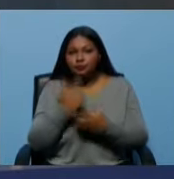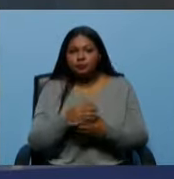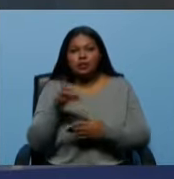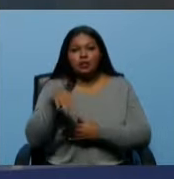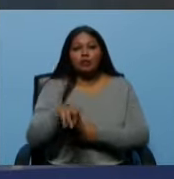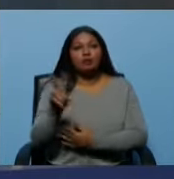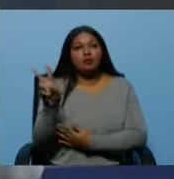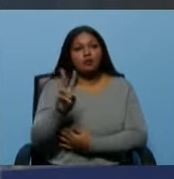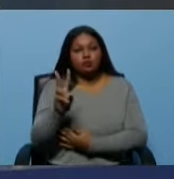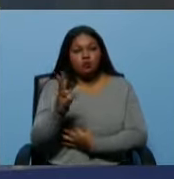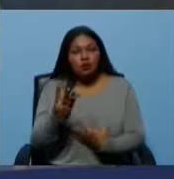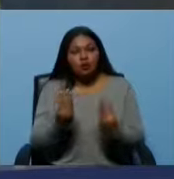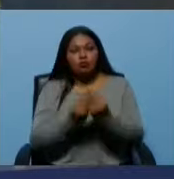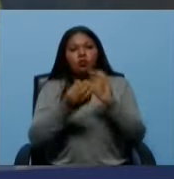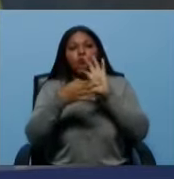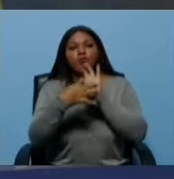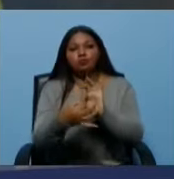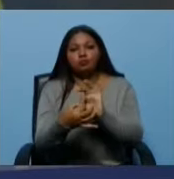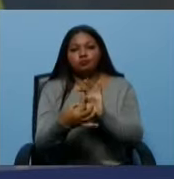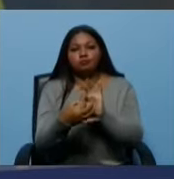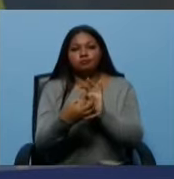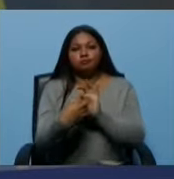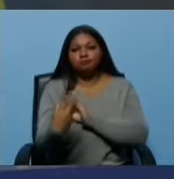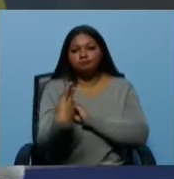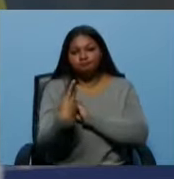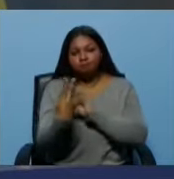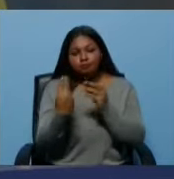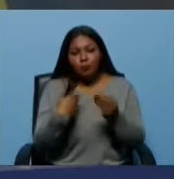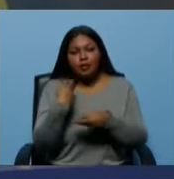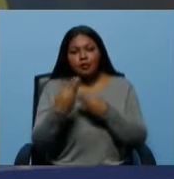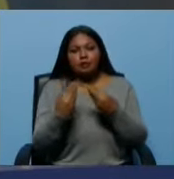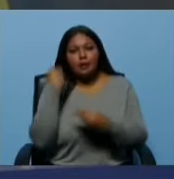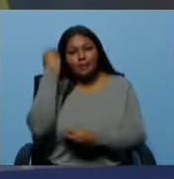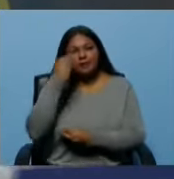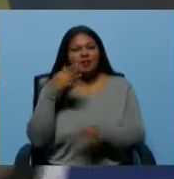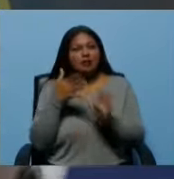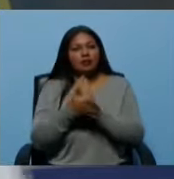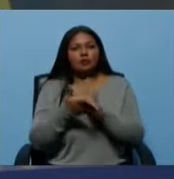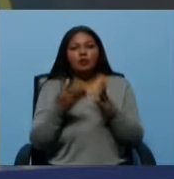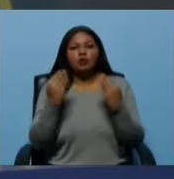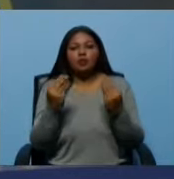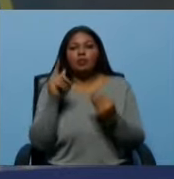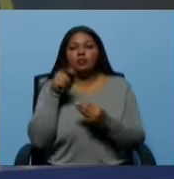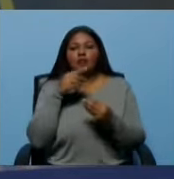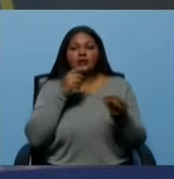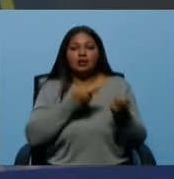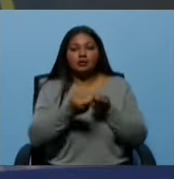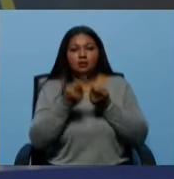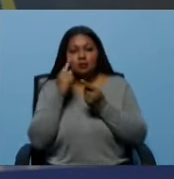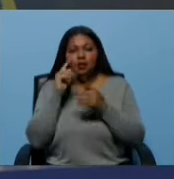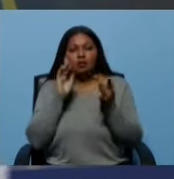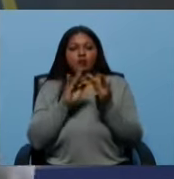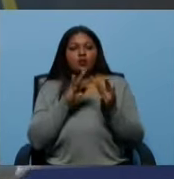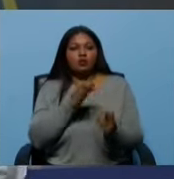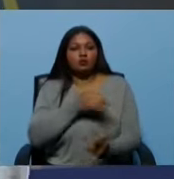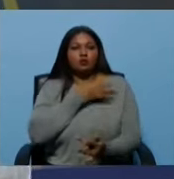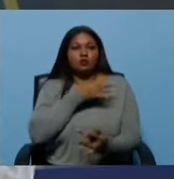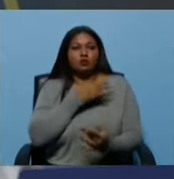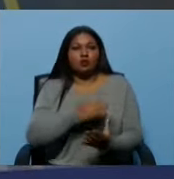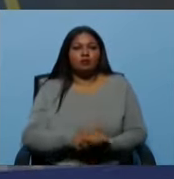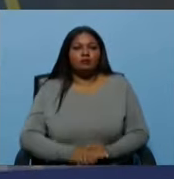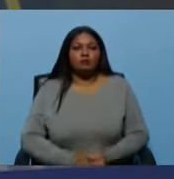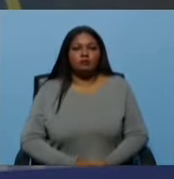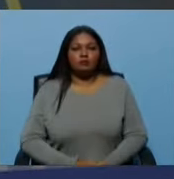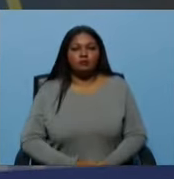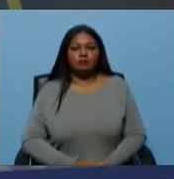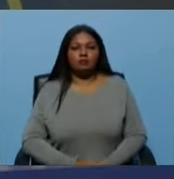Estado venezolano con usted, con usted allí en su caso. Usted tiene que opinar sobre cómo debe ser esa regulación de las redes sociales, qué cosas deben